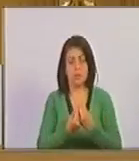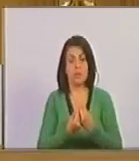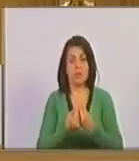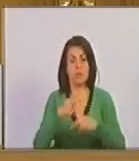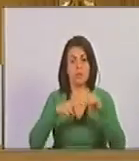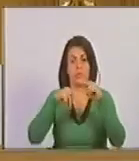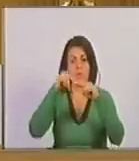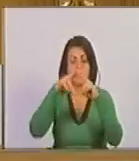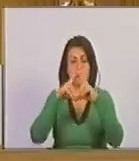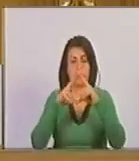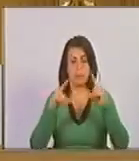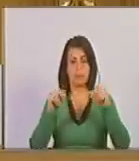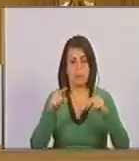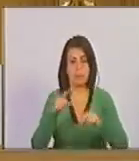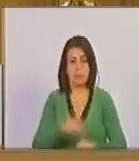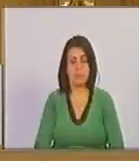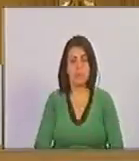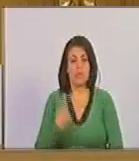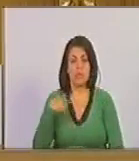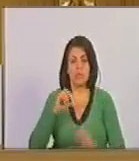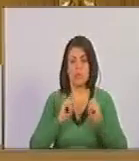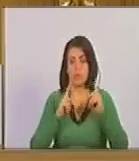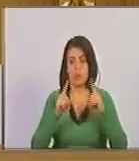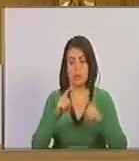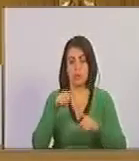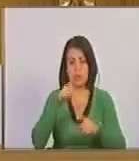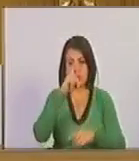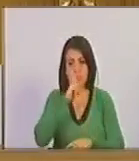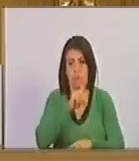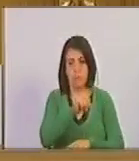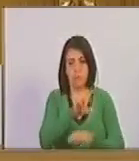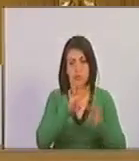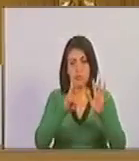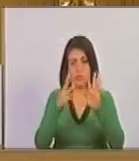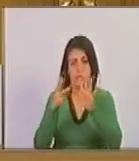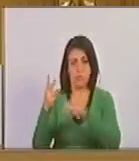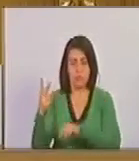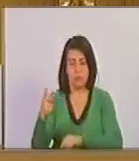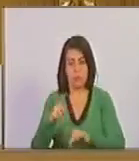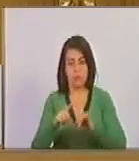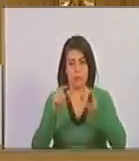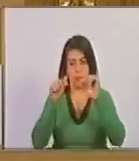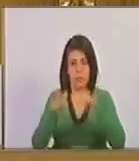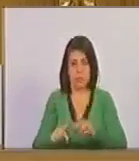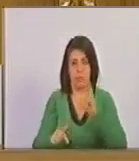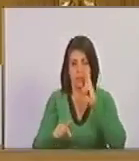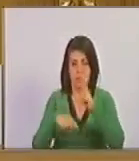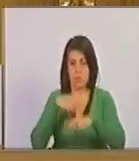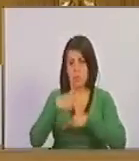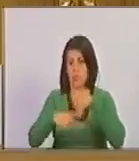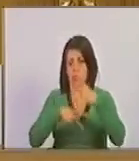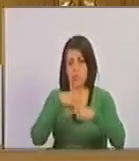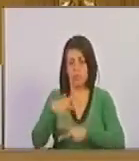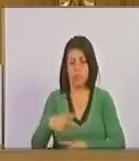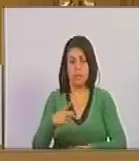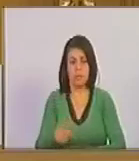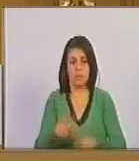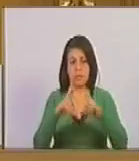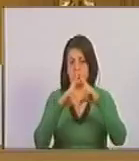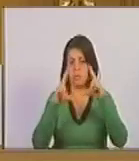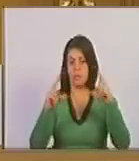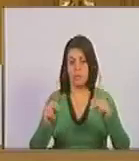reconstrucción nicaragüense. Yo tuve la oportunidad de estar en el año 82, viví un año en 82 y viví con ese proceso, un proceso